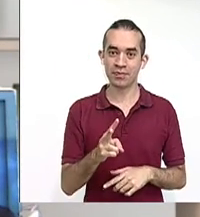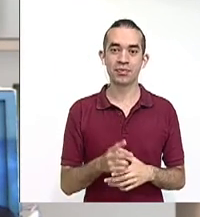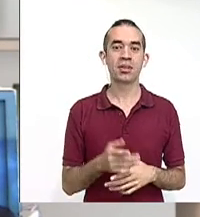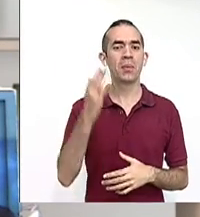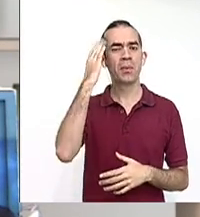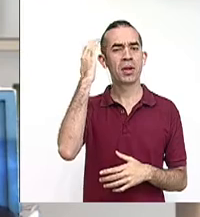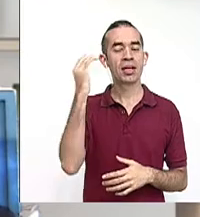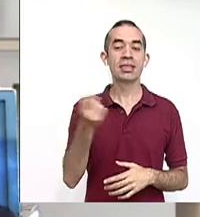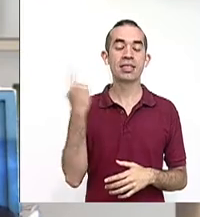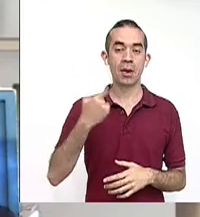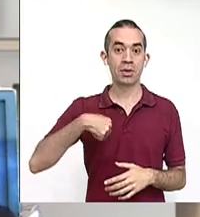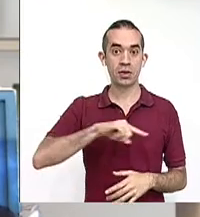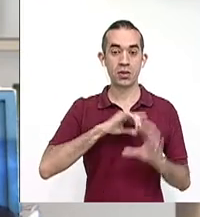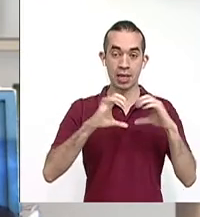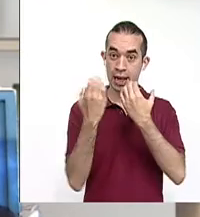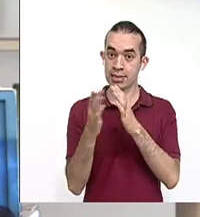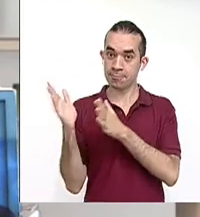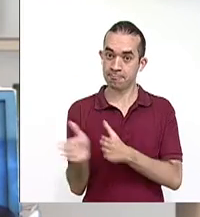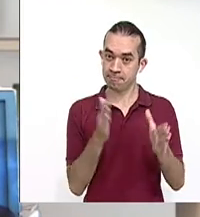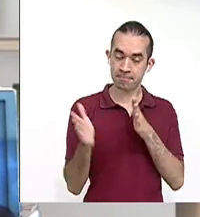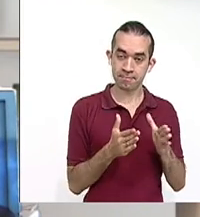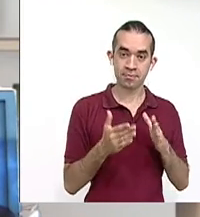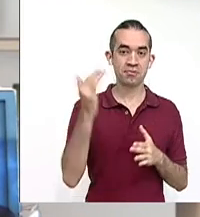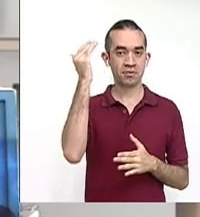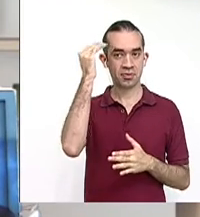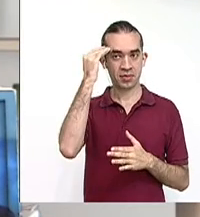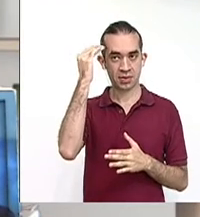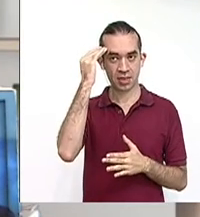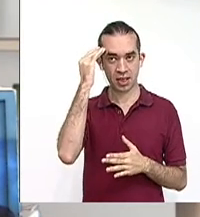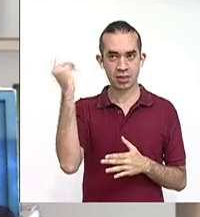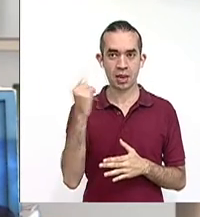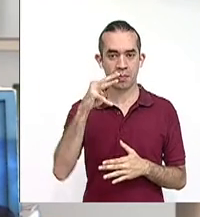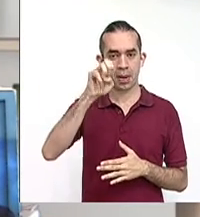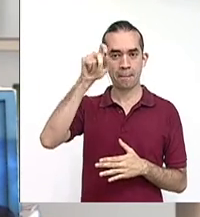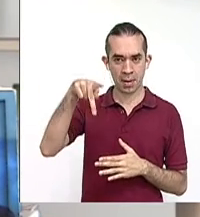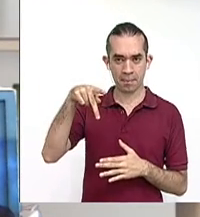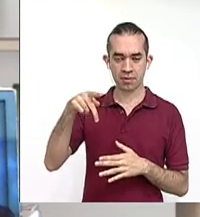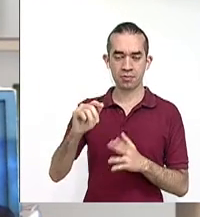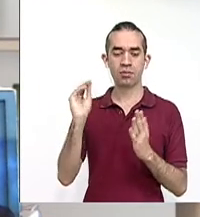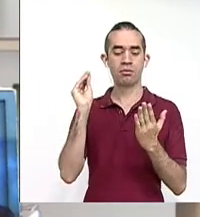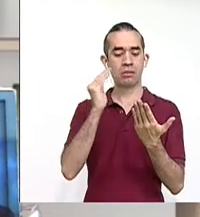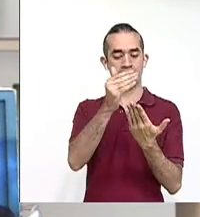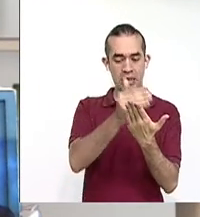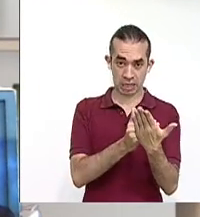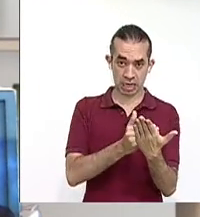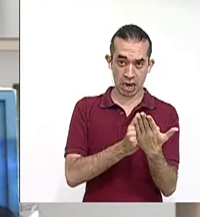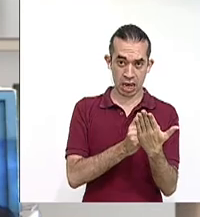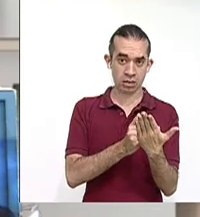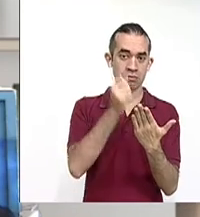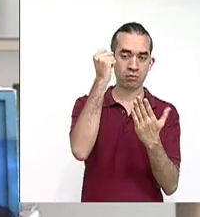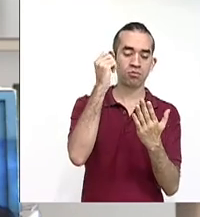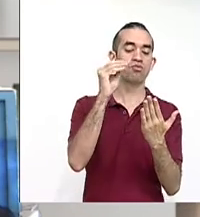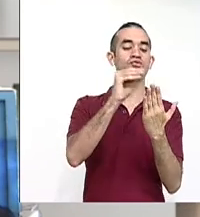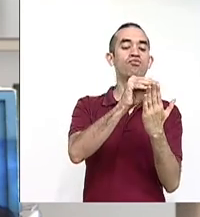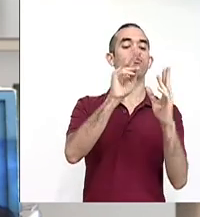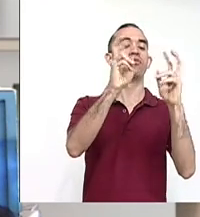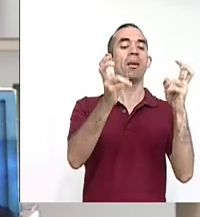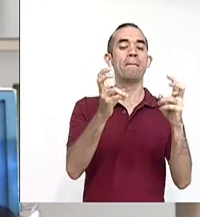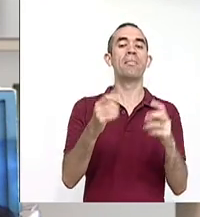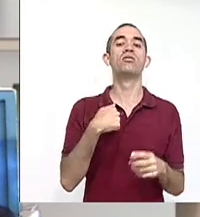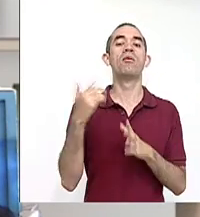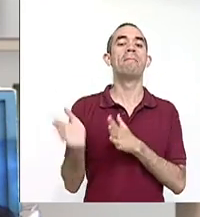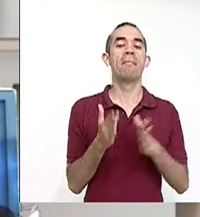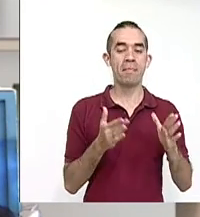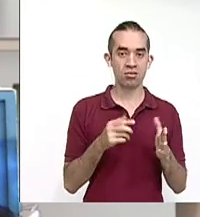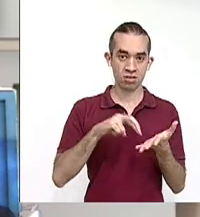siempre nos preparamos en la clase, por eso siempre en el método ustedes encontrarán en las guías, me preparo, porque eso nos muestra cómo en la vida debemos